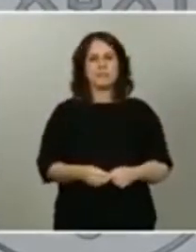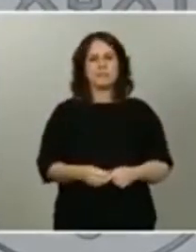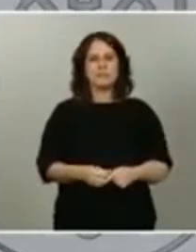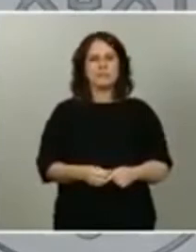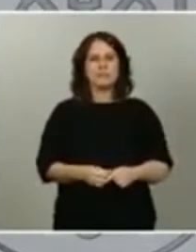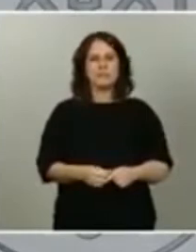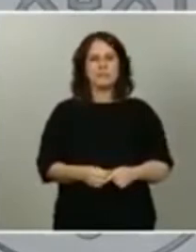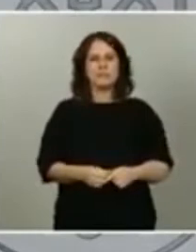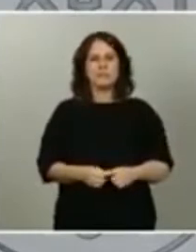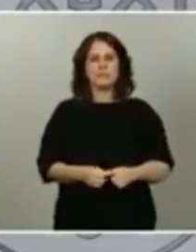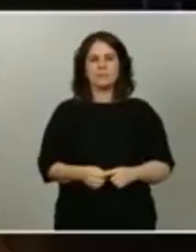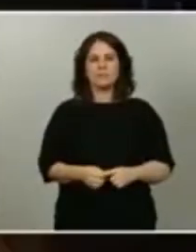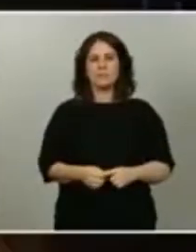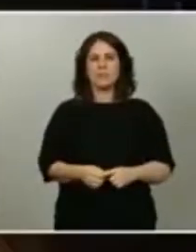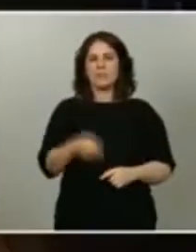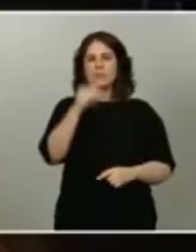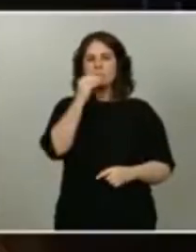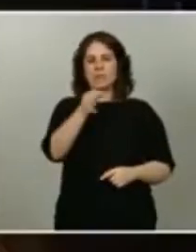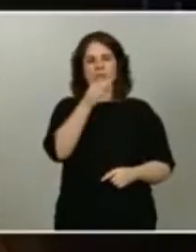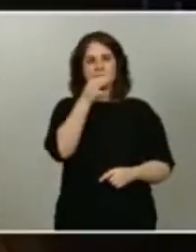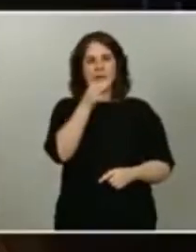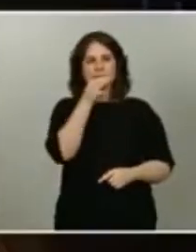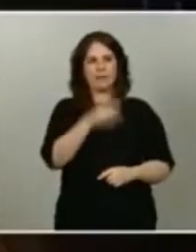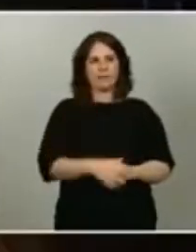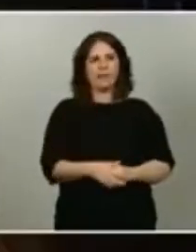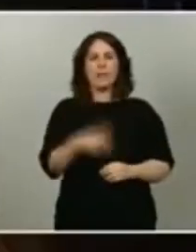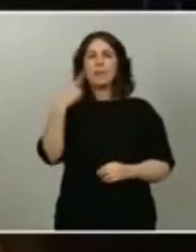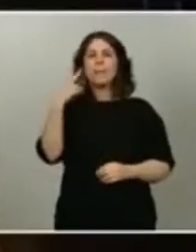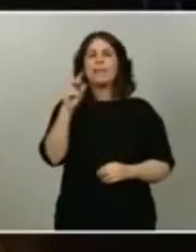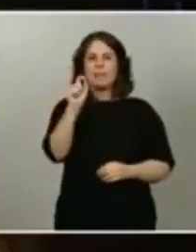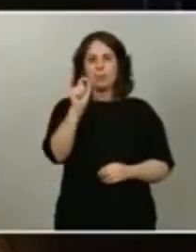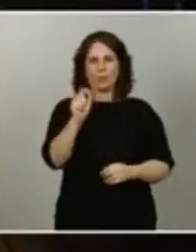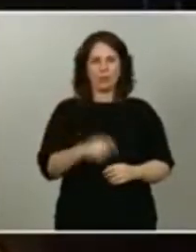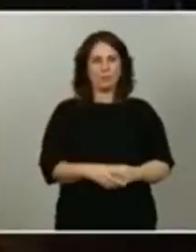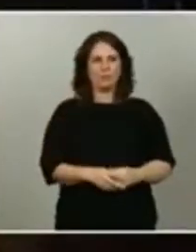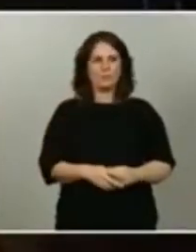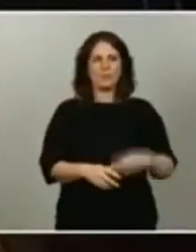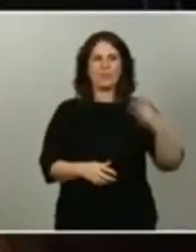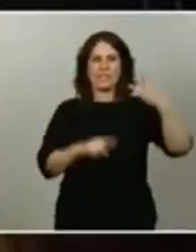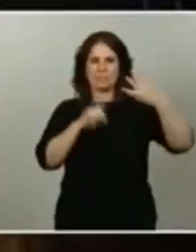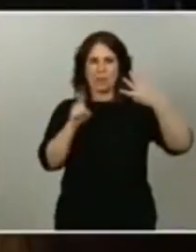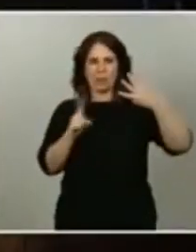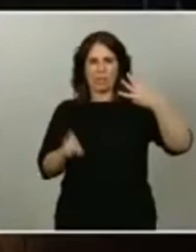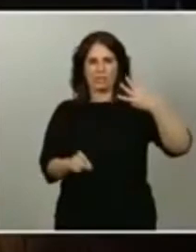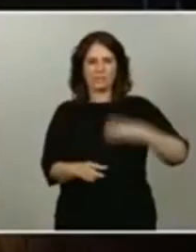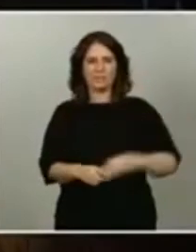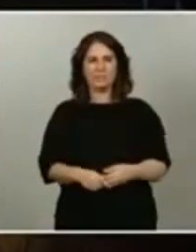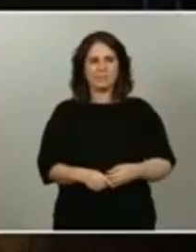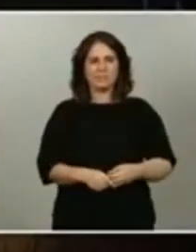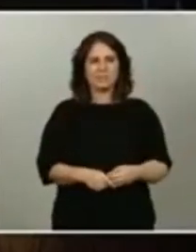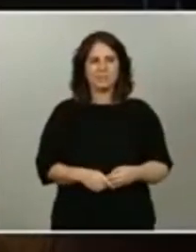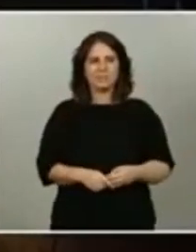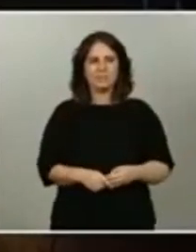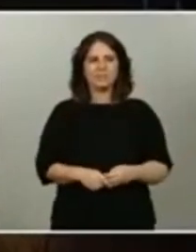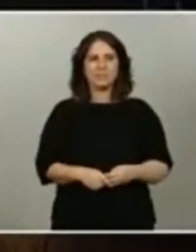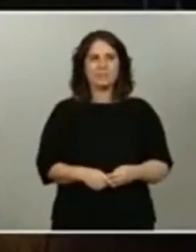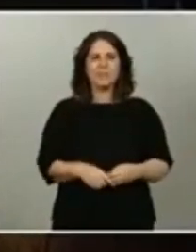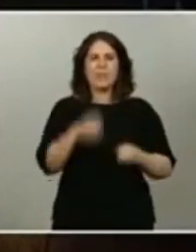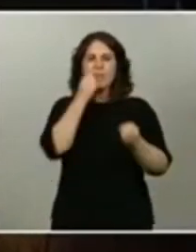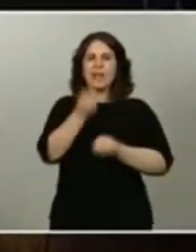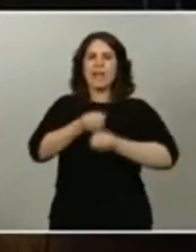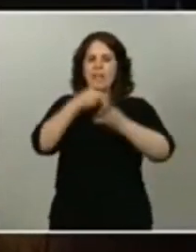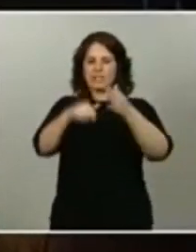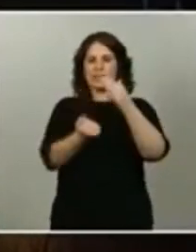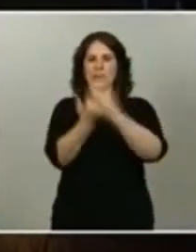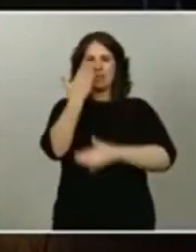Hola, buenas tardes, ministra. Soy Clara Pinar, de 20 minutos. Tenía tres preguntas. Quería preguntarle sobre las declaraciones que he esta mañana el presidente de la